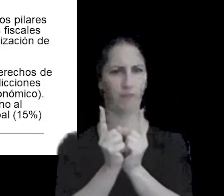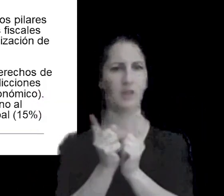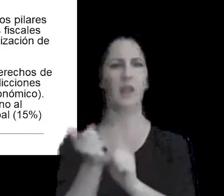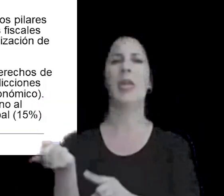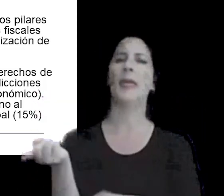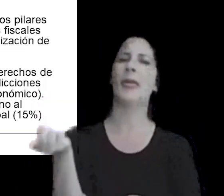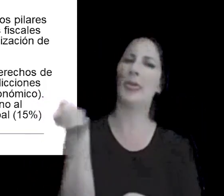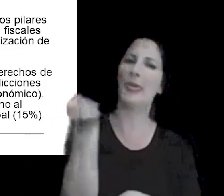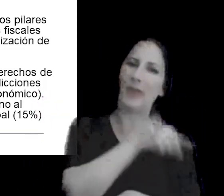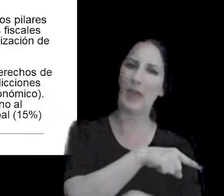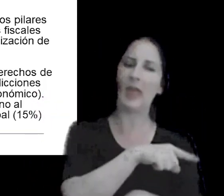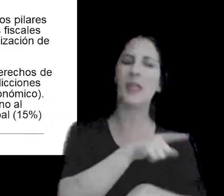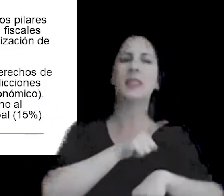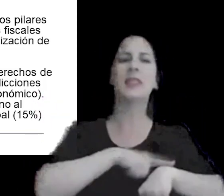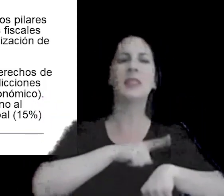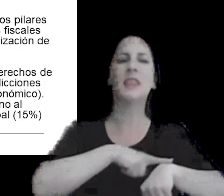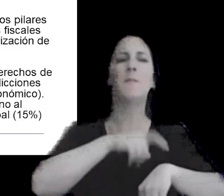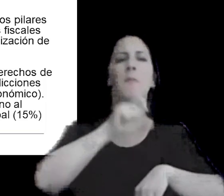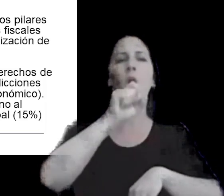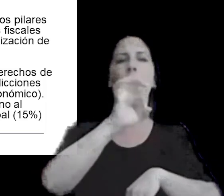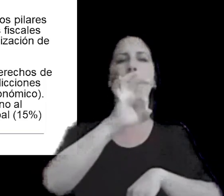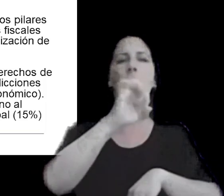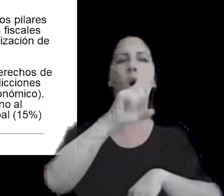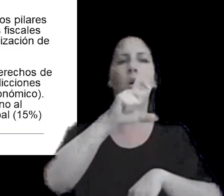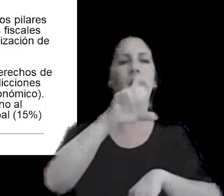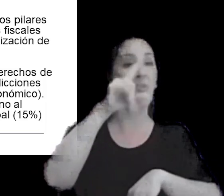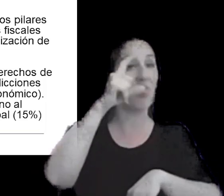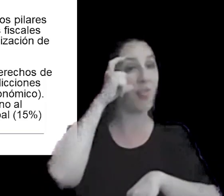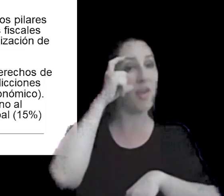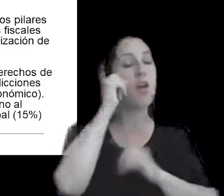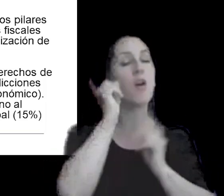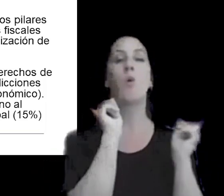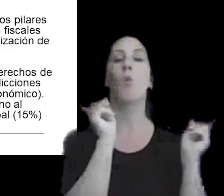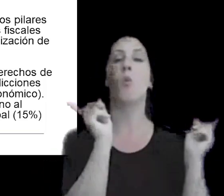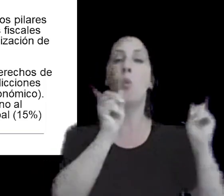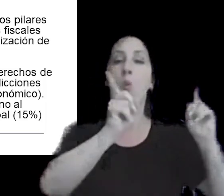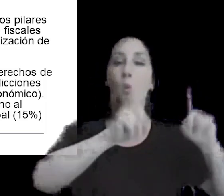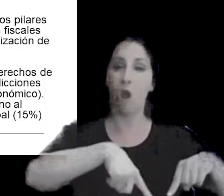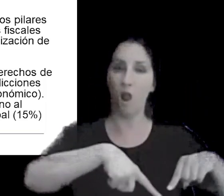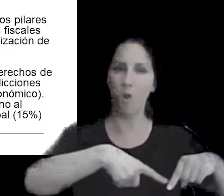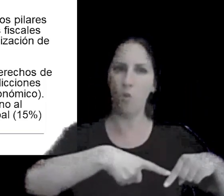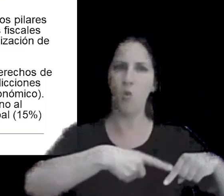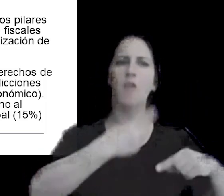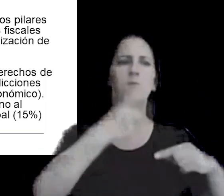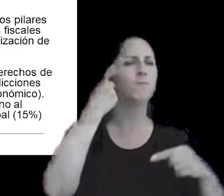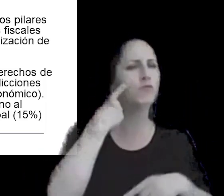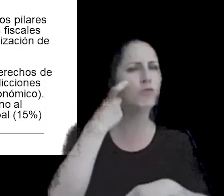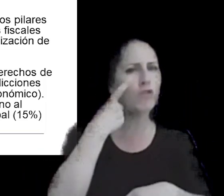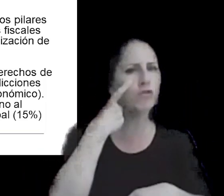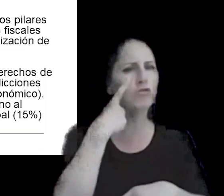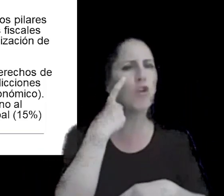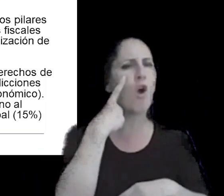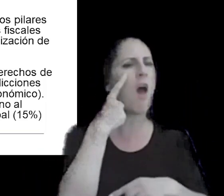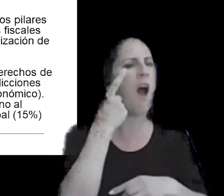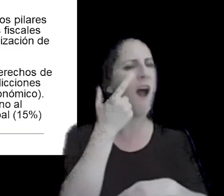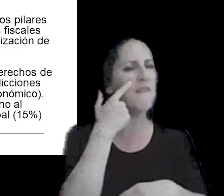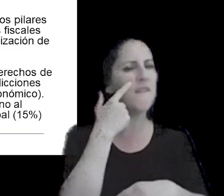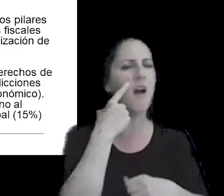el cual la OCDE volvió a hacer una revisión de